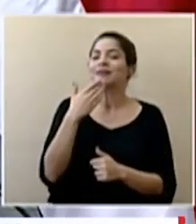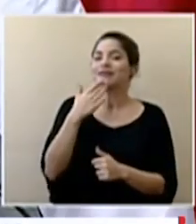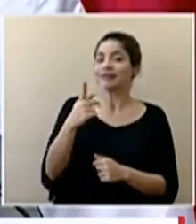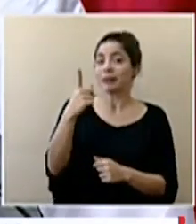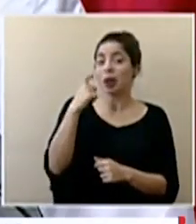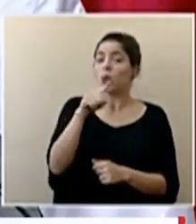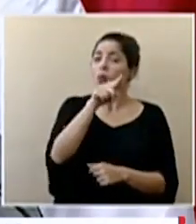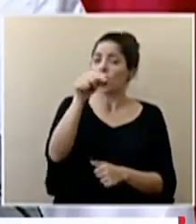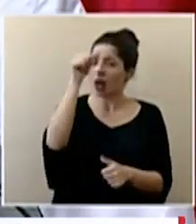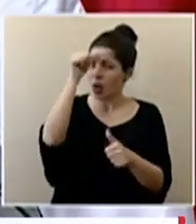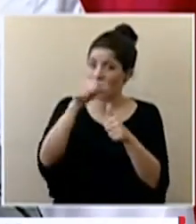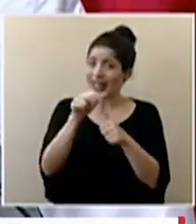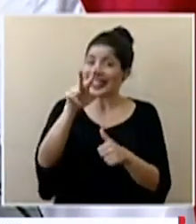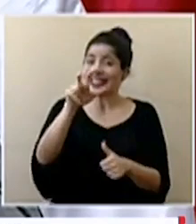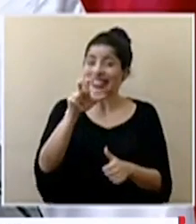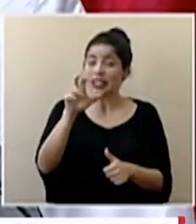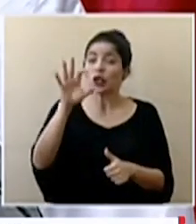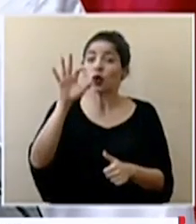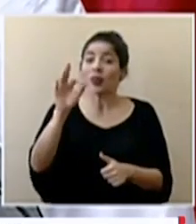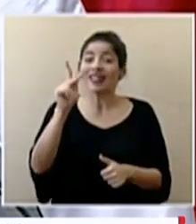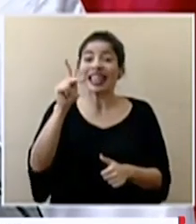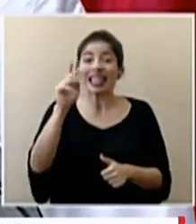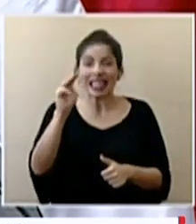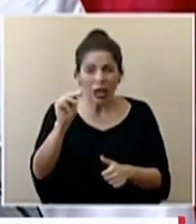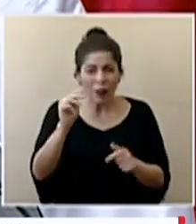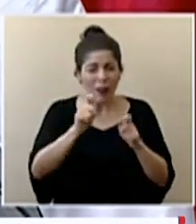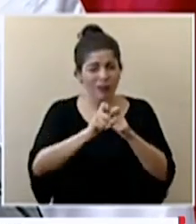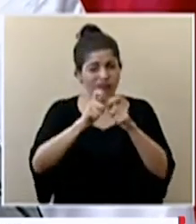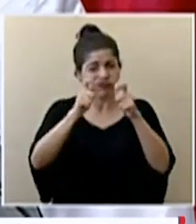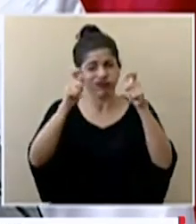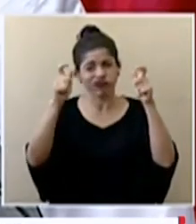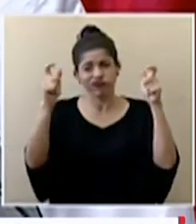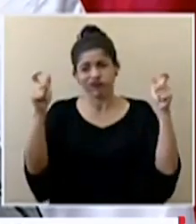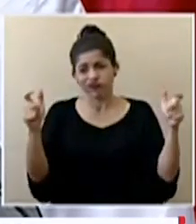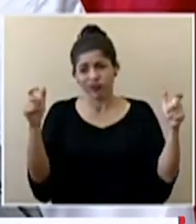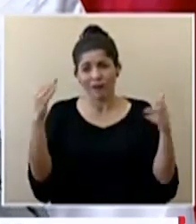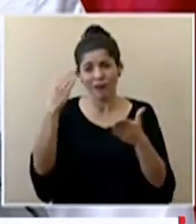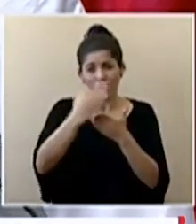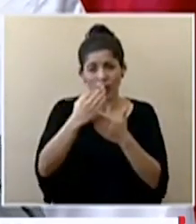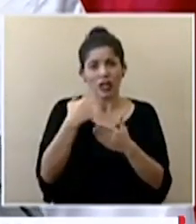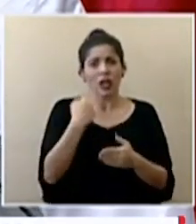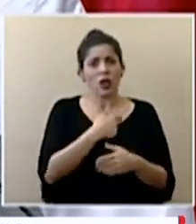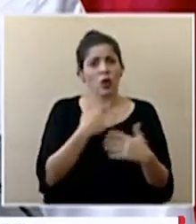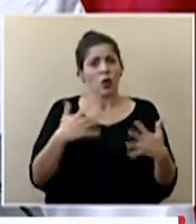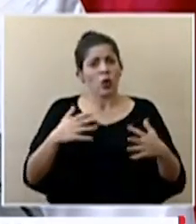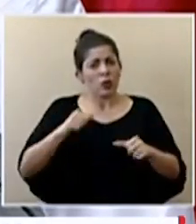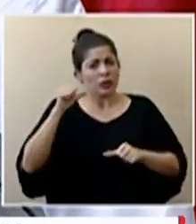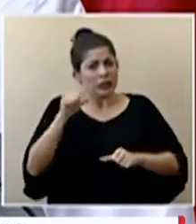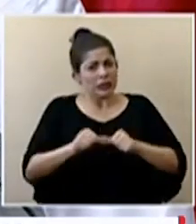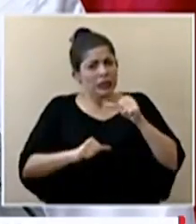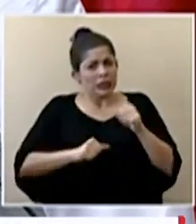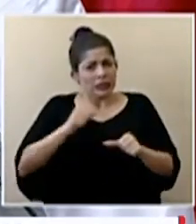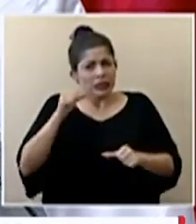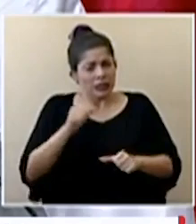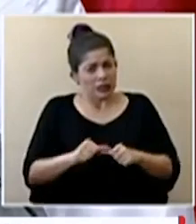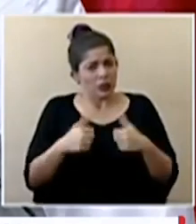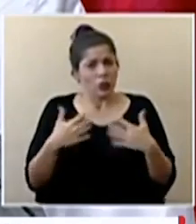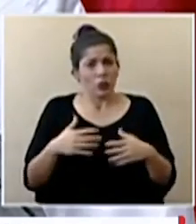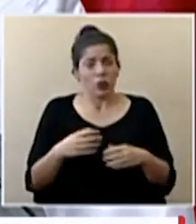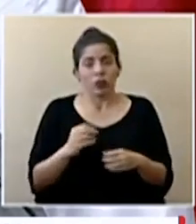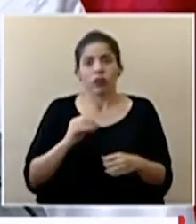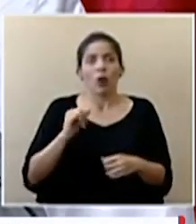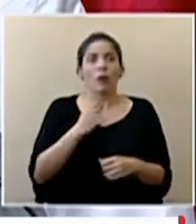recordar que son 309 kilómetros es una extensión tremendamente amplia estamos haciendo un esfuerzo importante un esfuerzo si se quiere hasta